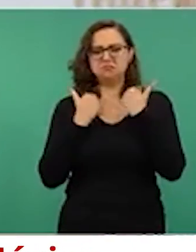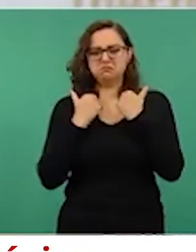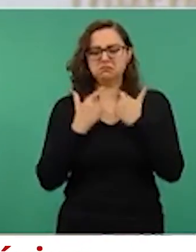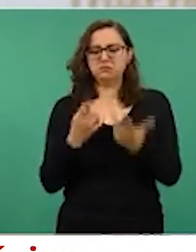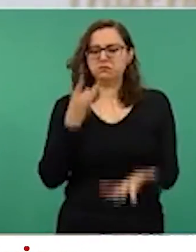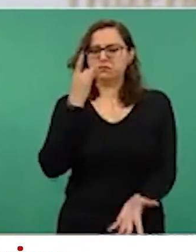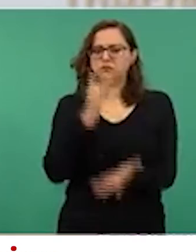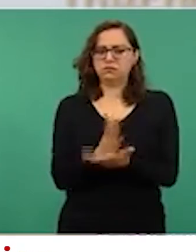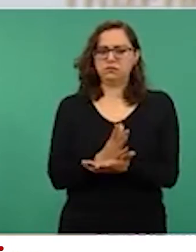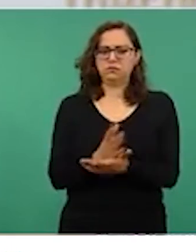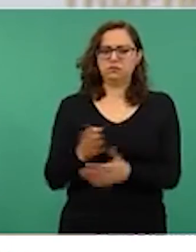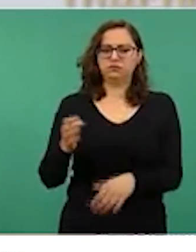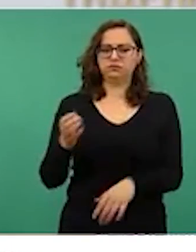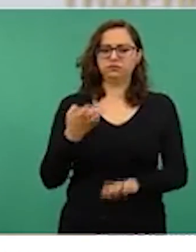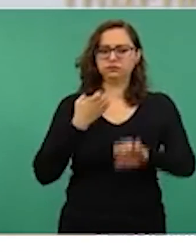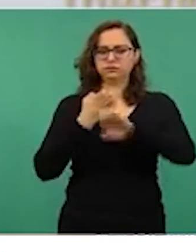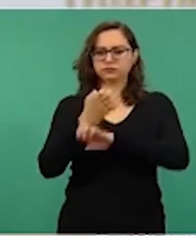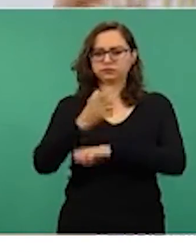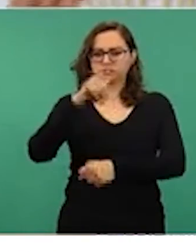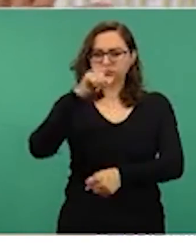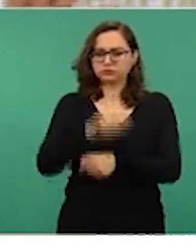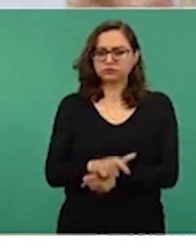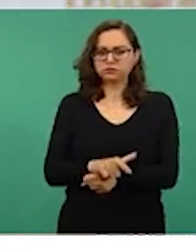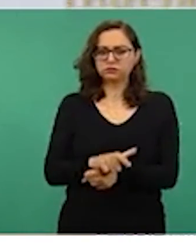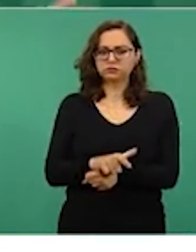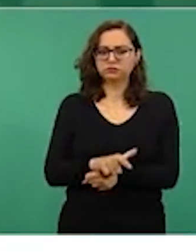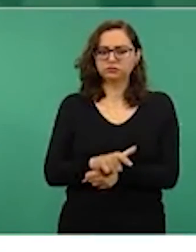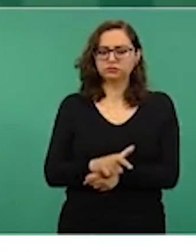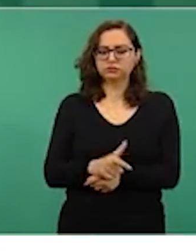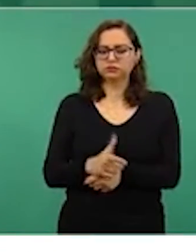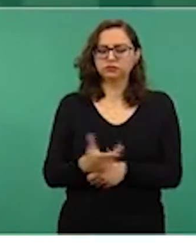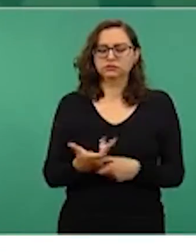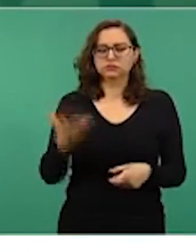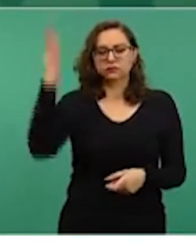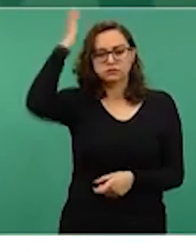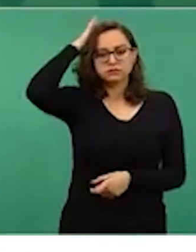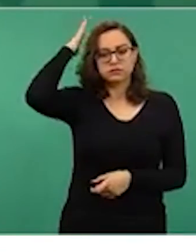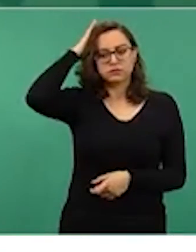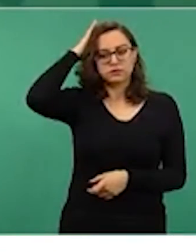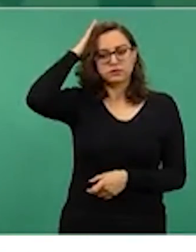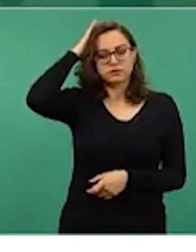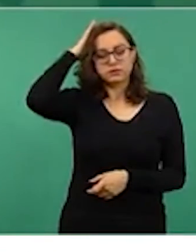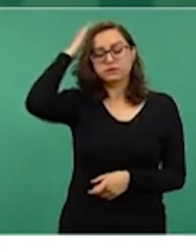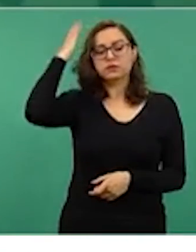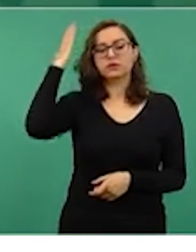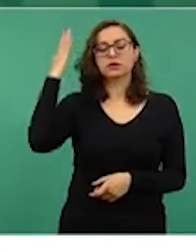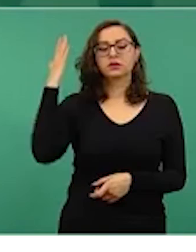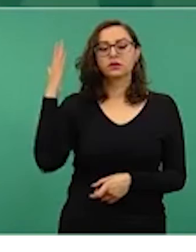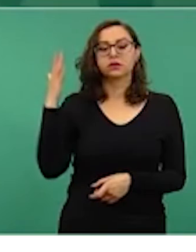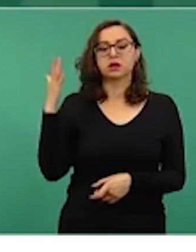vi autoridades estatales con los dirigentes de